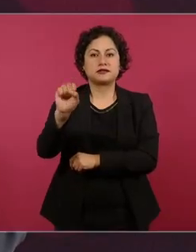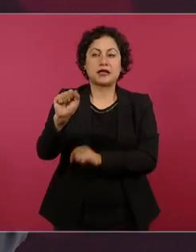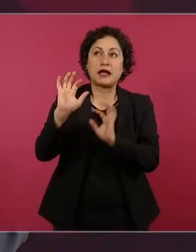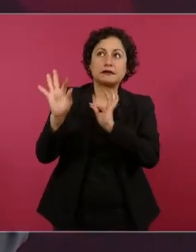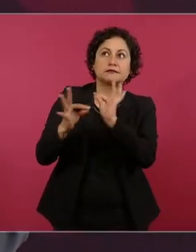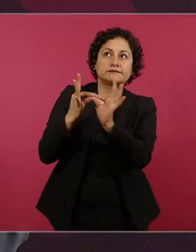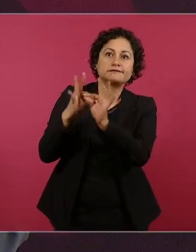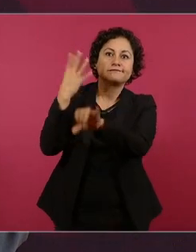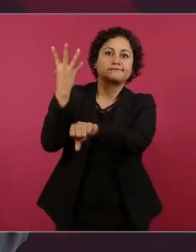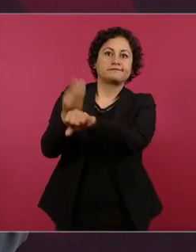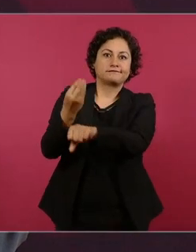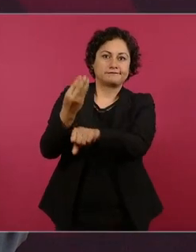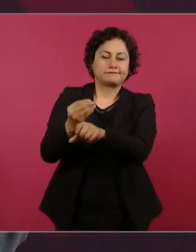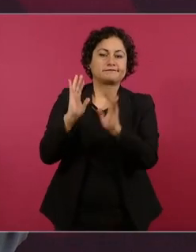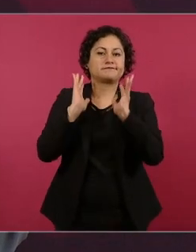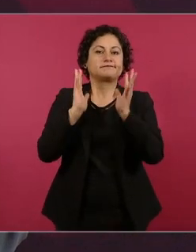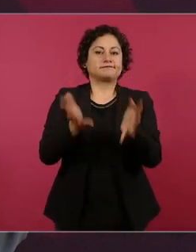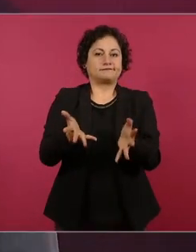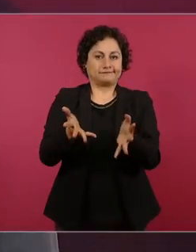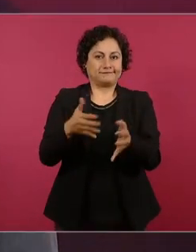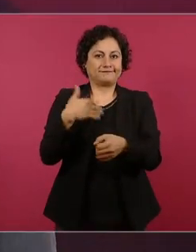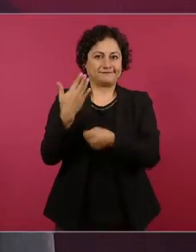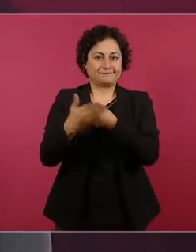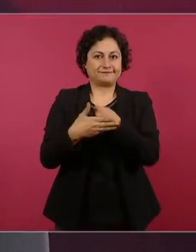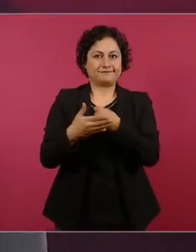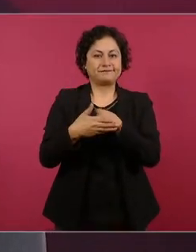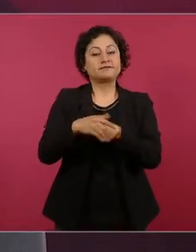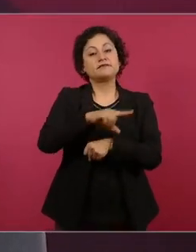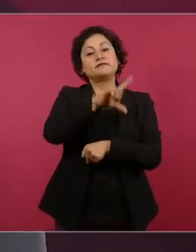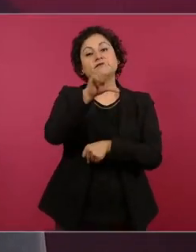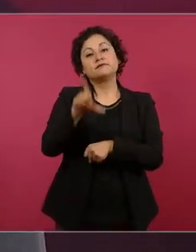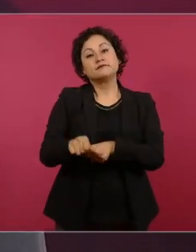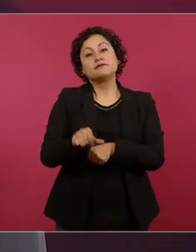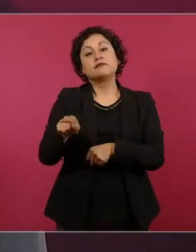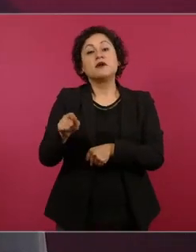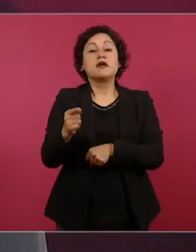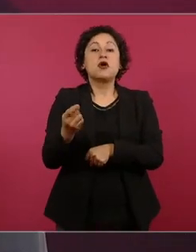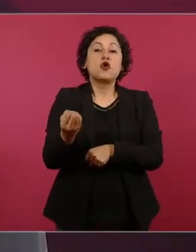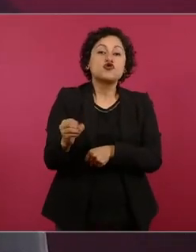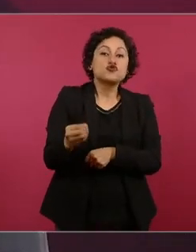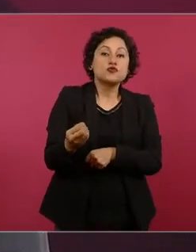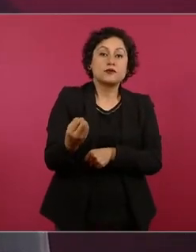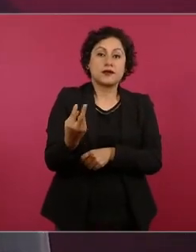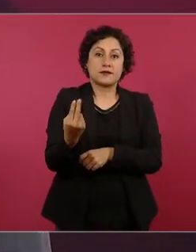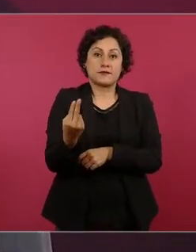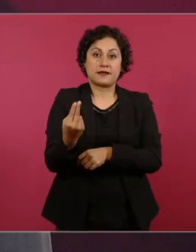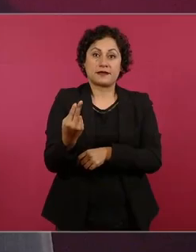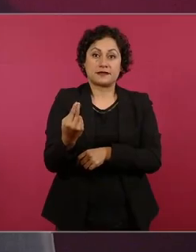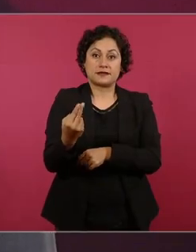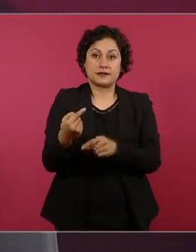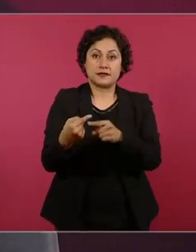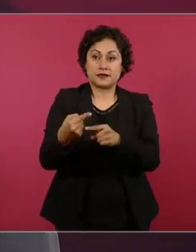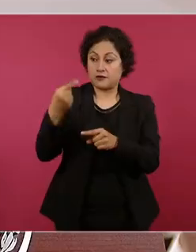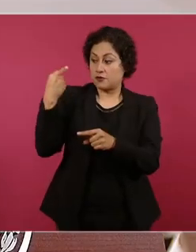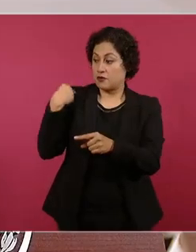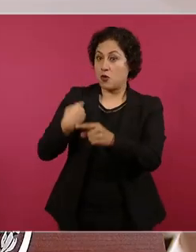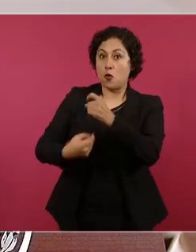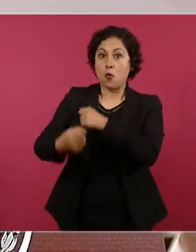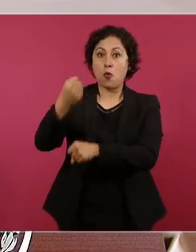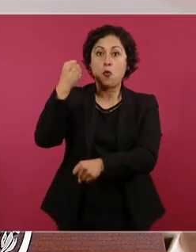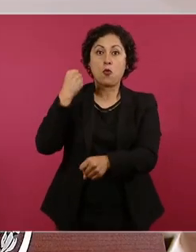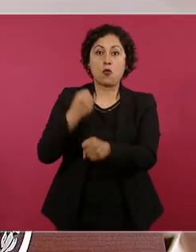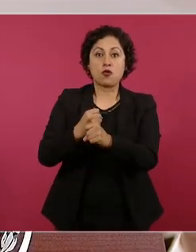octubre para celebrar un año de Otis y